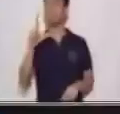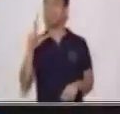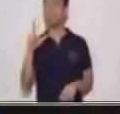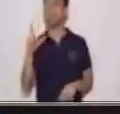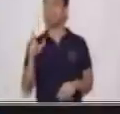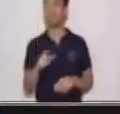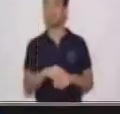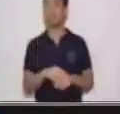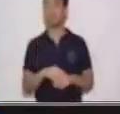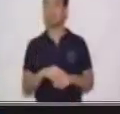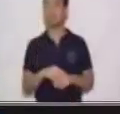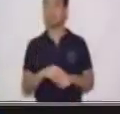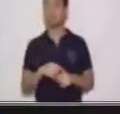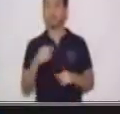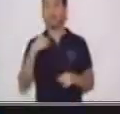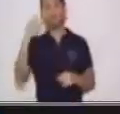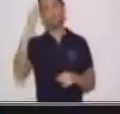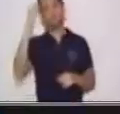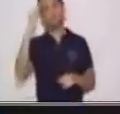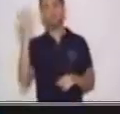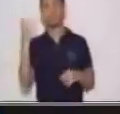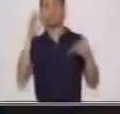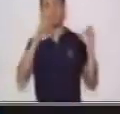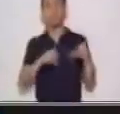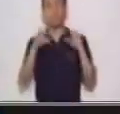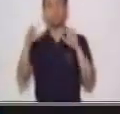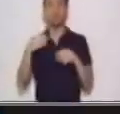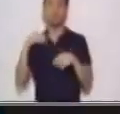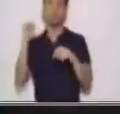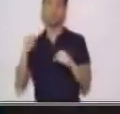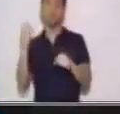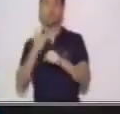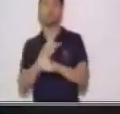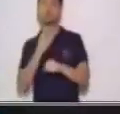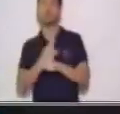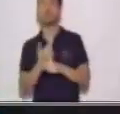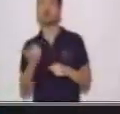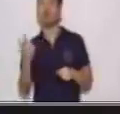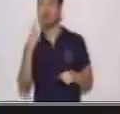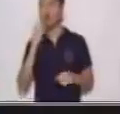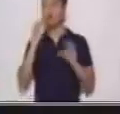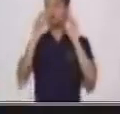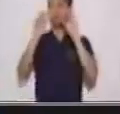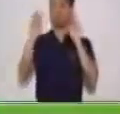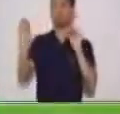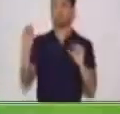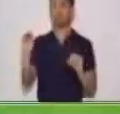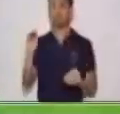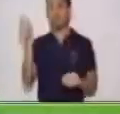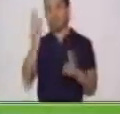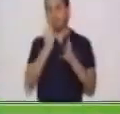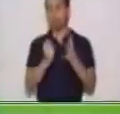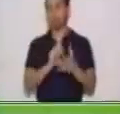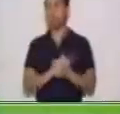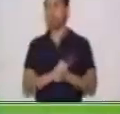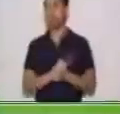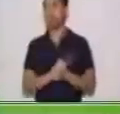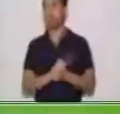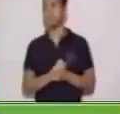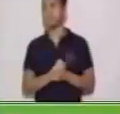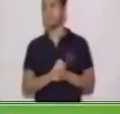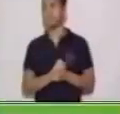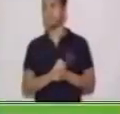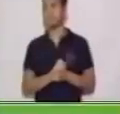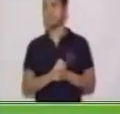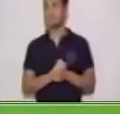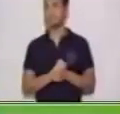conocidos con estas personas y podemos nosotros sentirnos tranquilos. También, tú